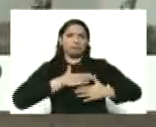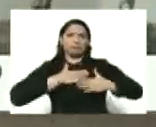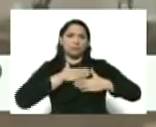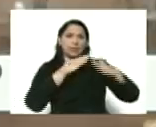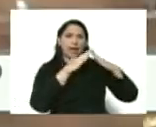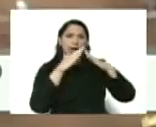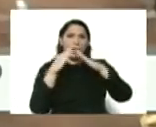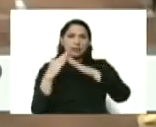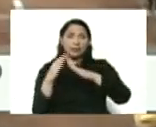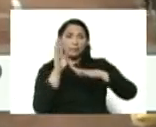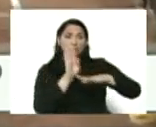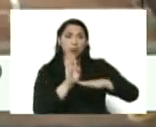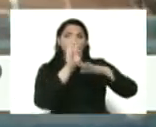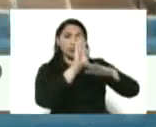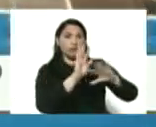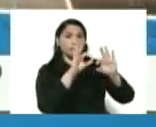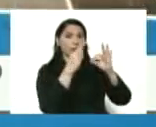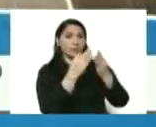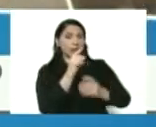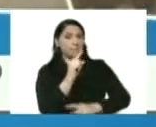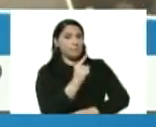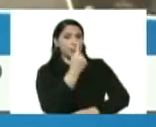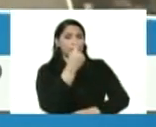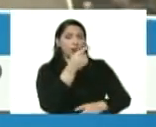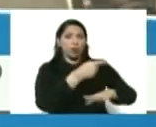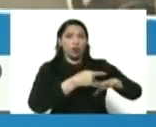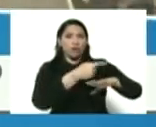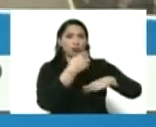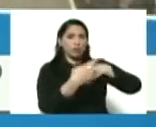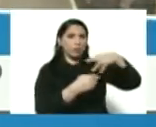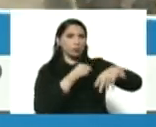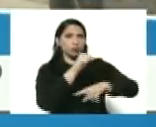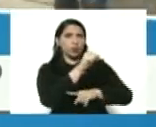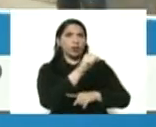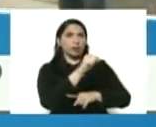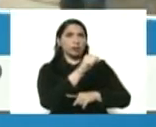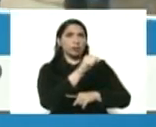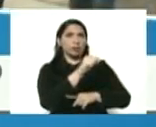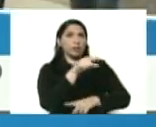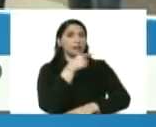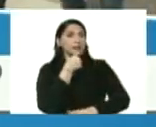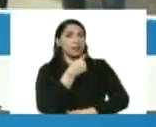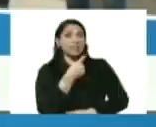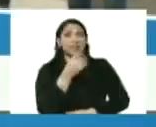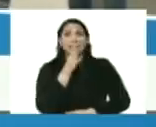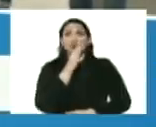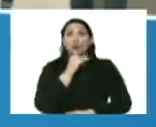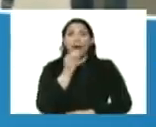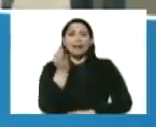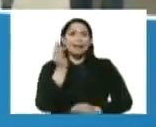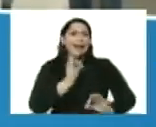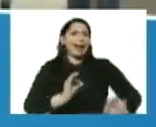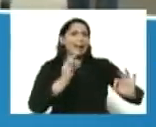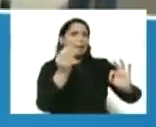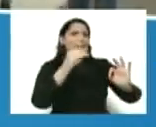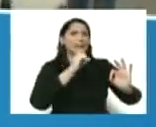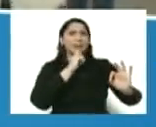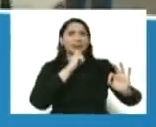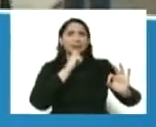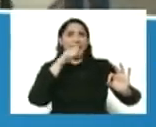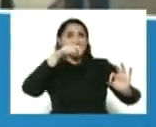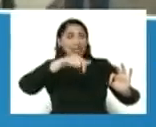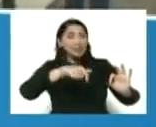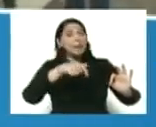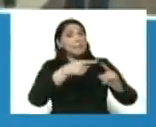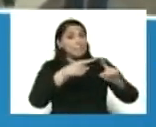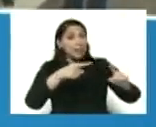vivienda. La protección de la familia es primero para el gobierno revolucionario. Dicen que no hay nada más difícil que subir un corozo, presidente. Pero aquí está